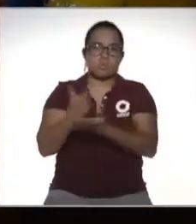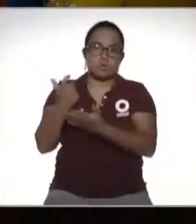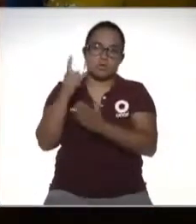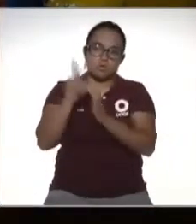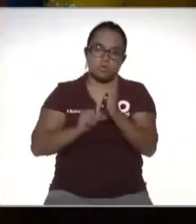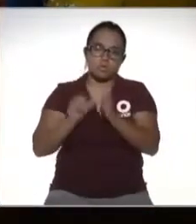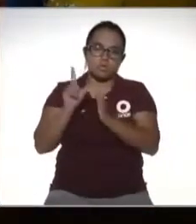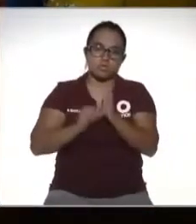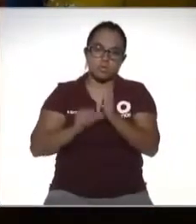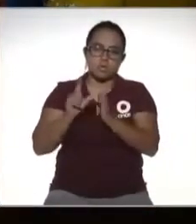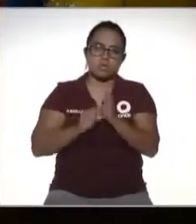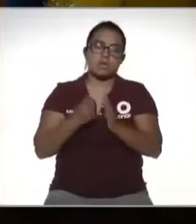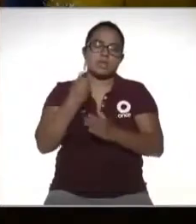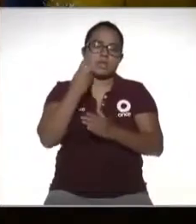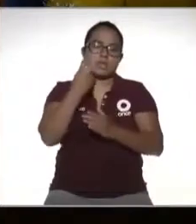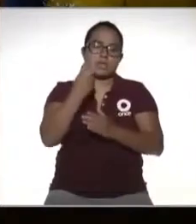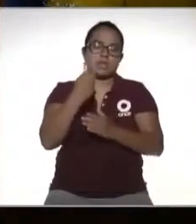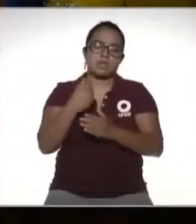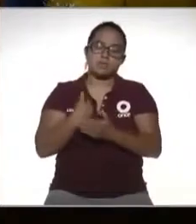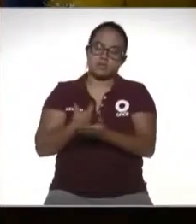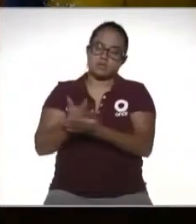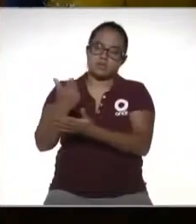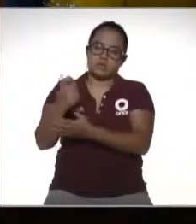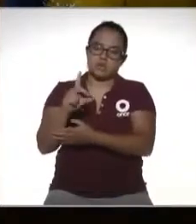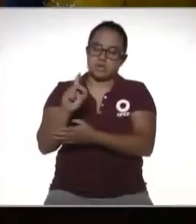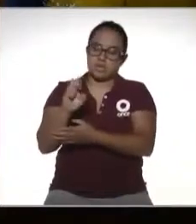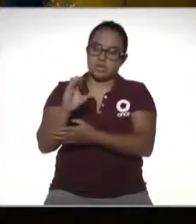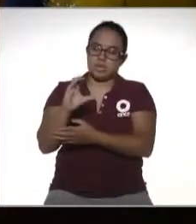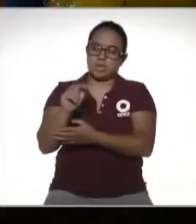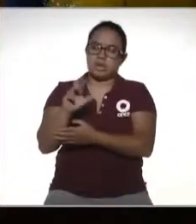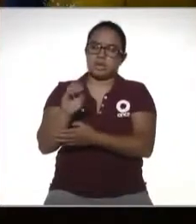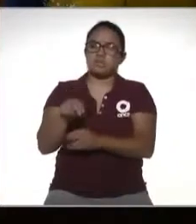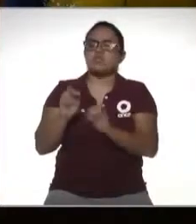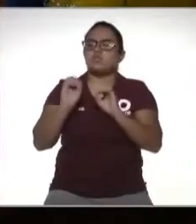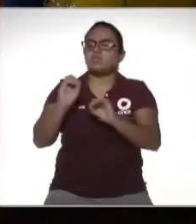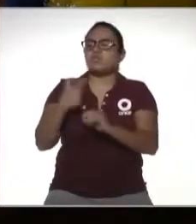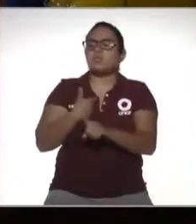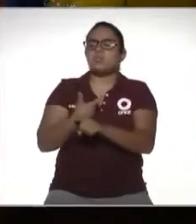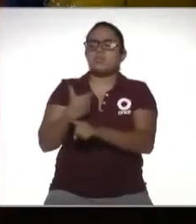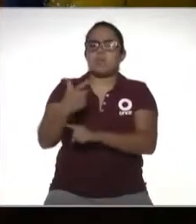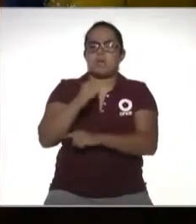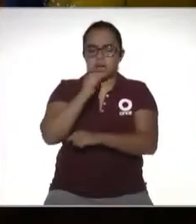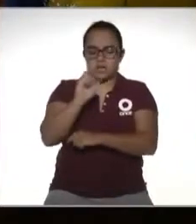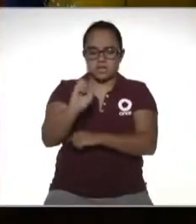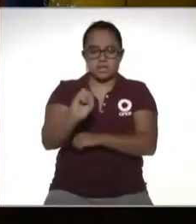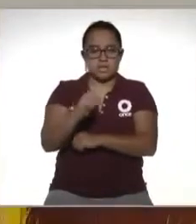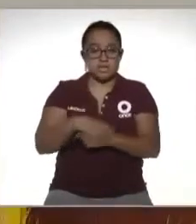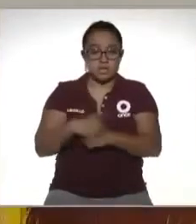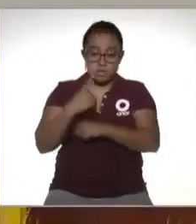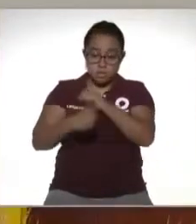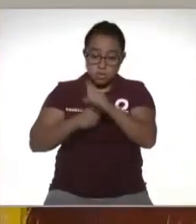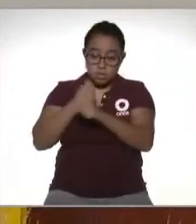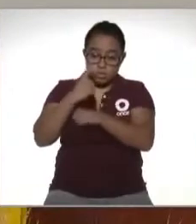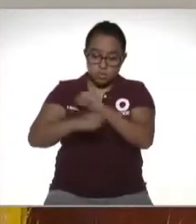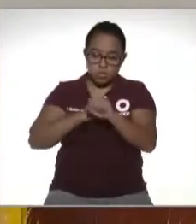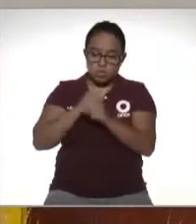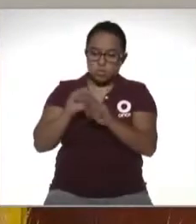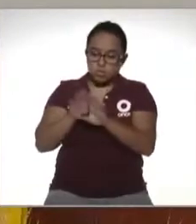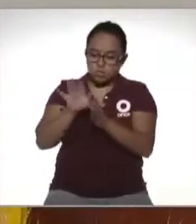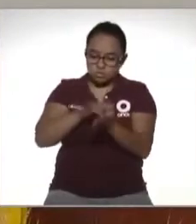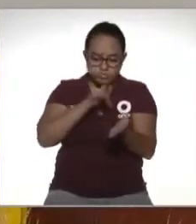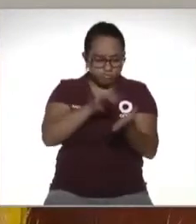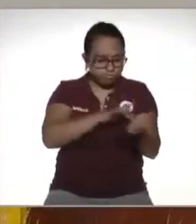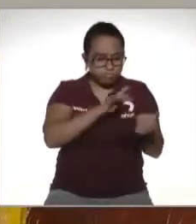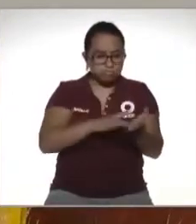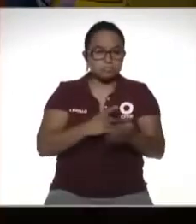hacer mensual y ya presento y pago mi declaración o me sale ser a pagar y en la declaración anual se hace la recopilación de todo lo